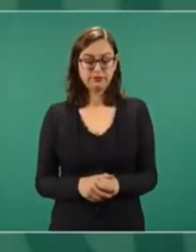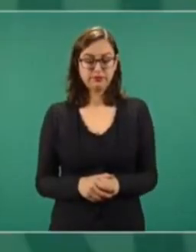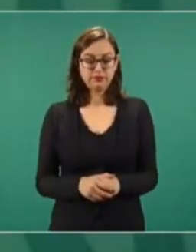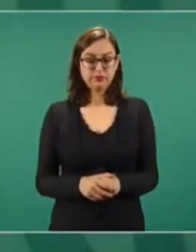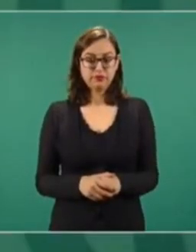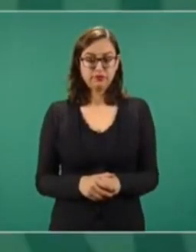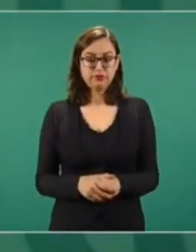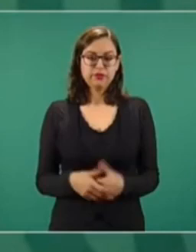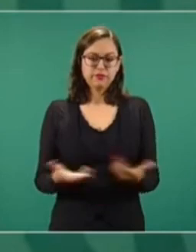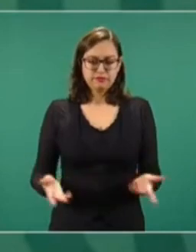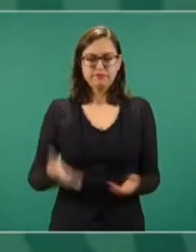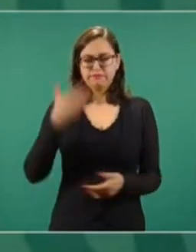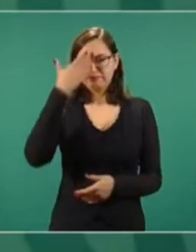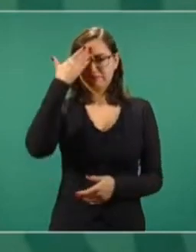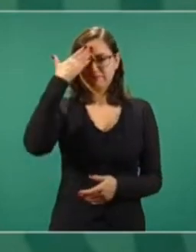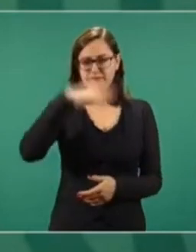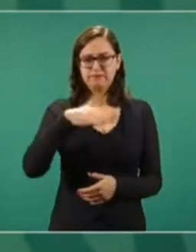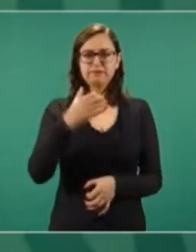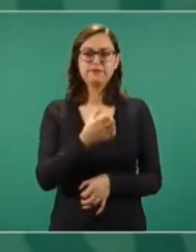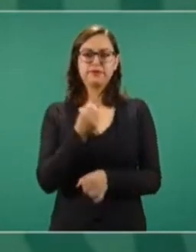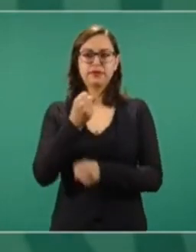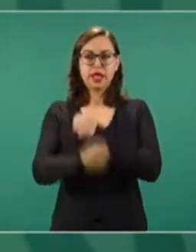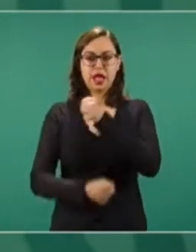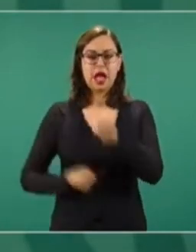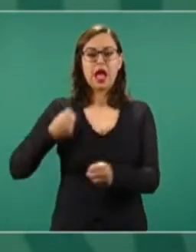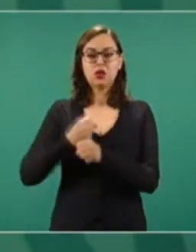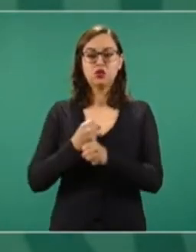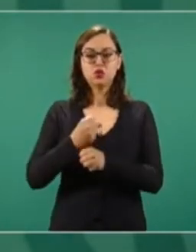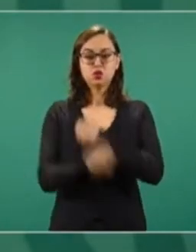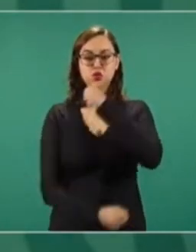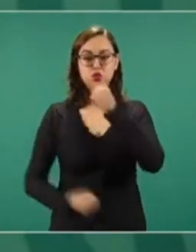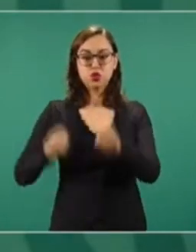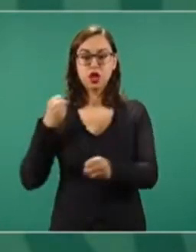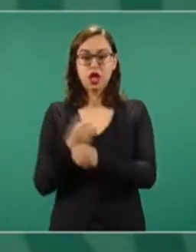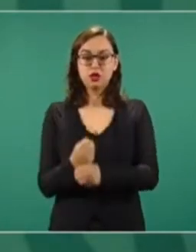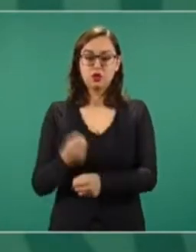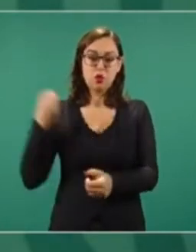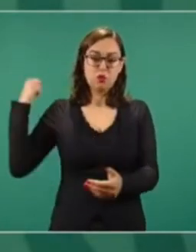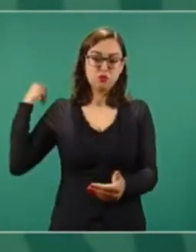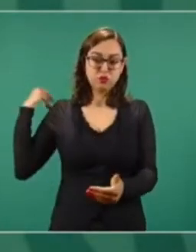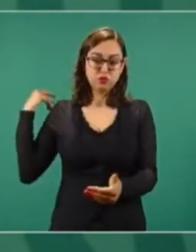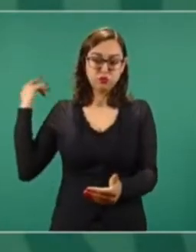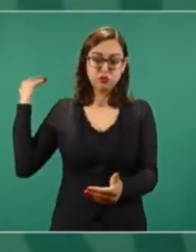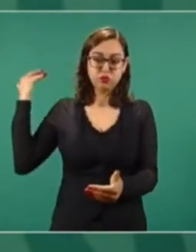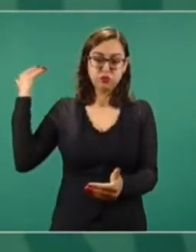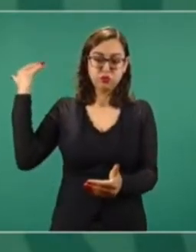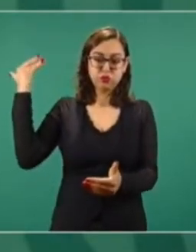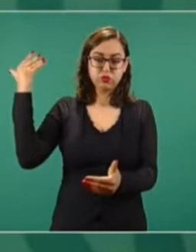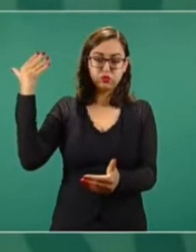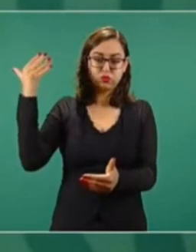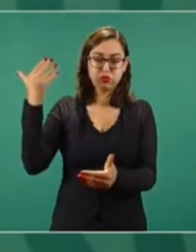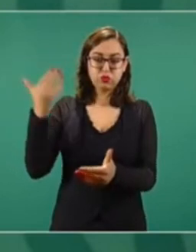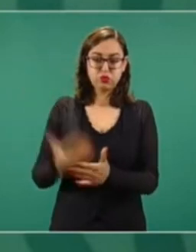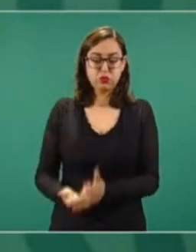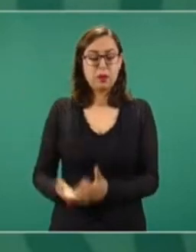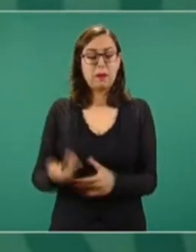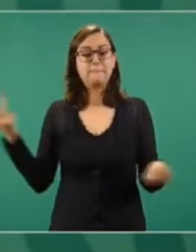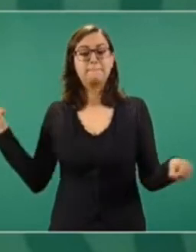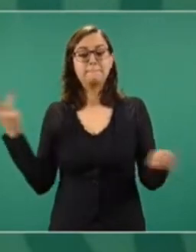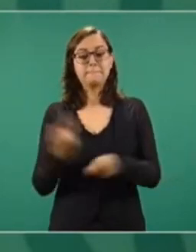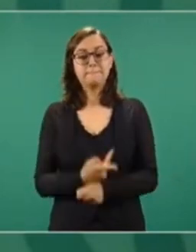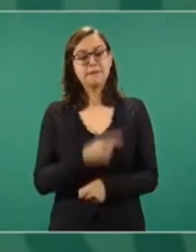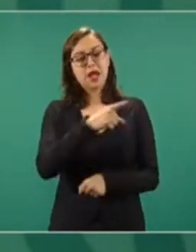durante muchos años se utilizó el mecanismo de la condonación de